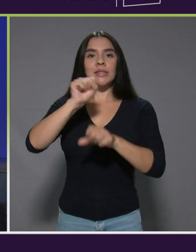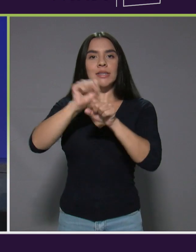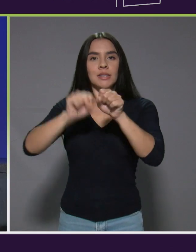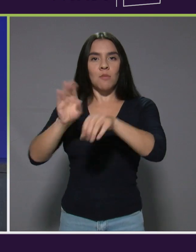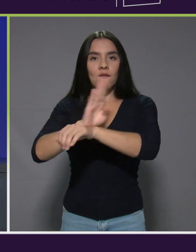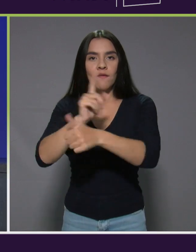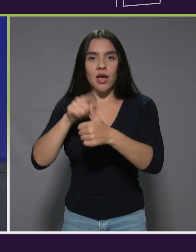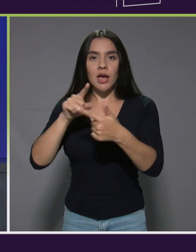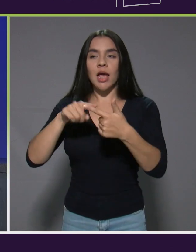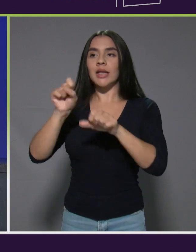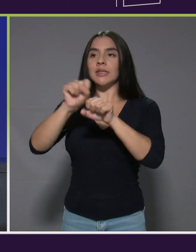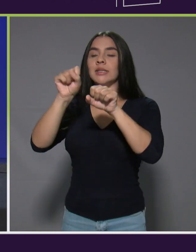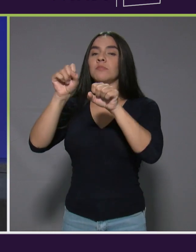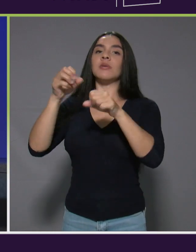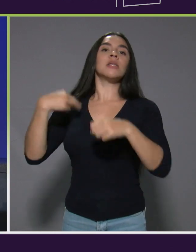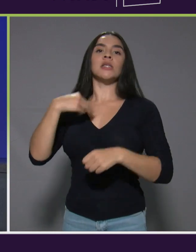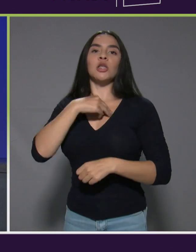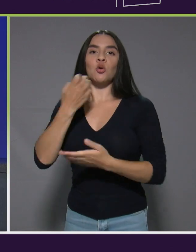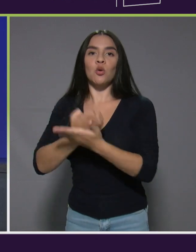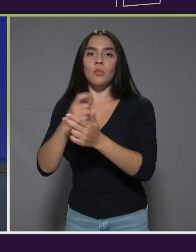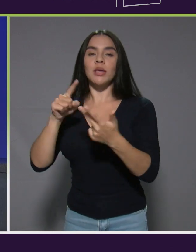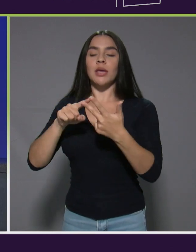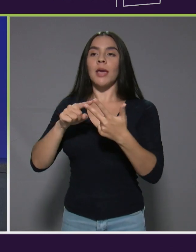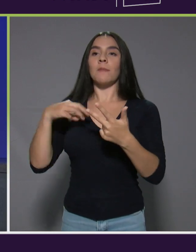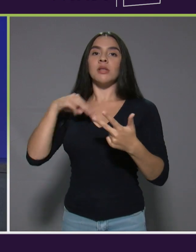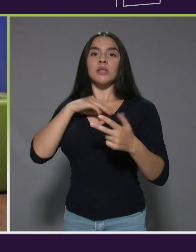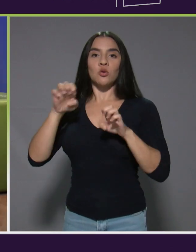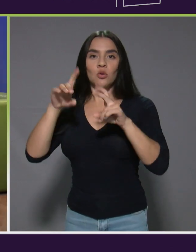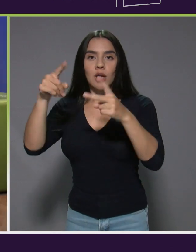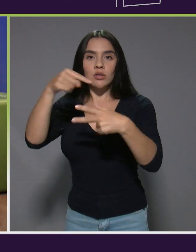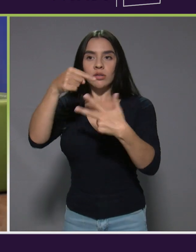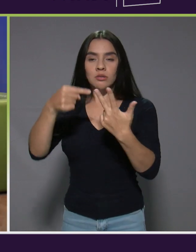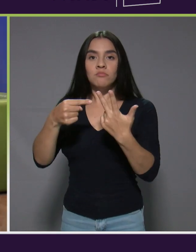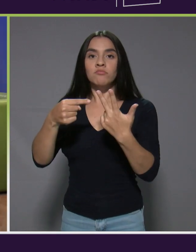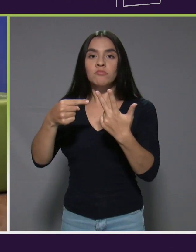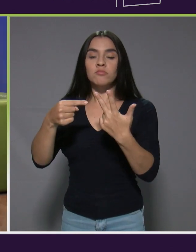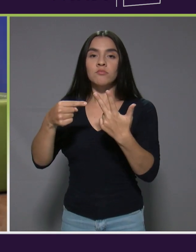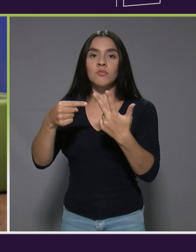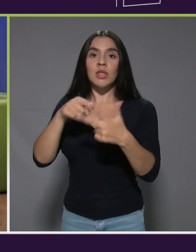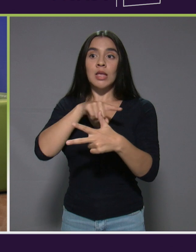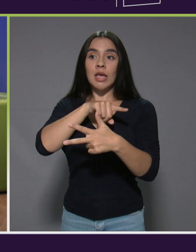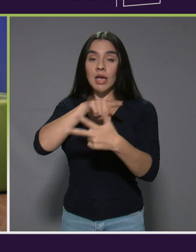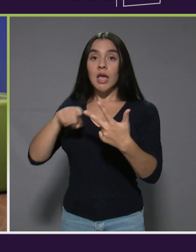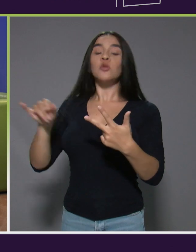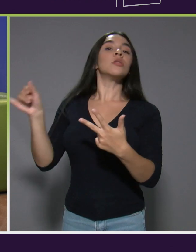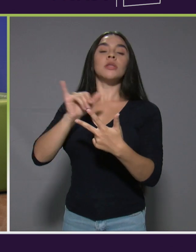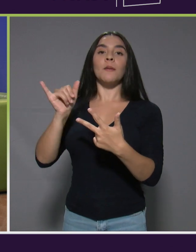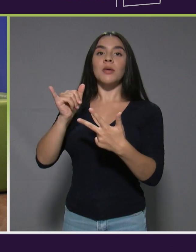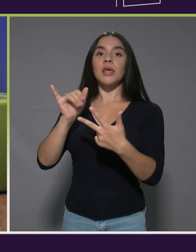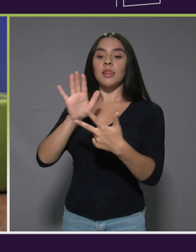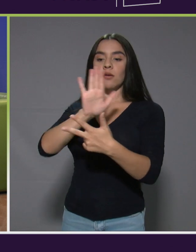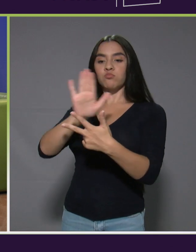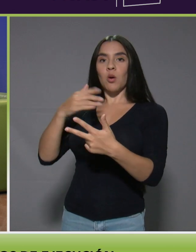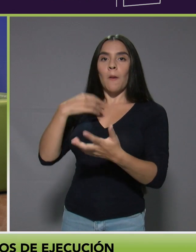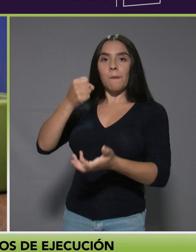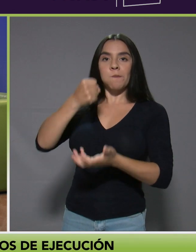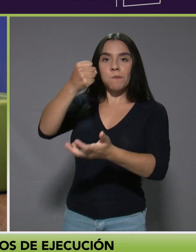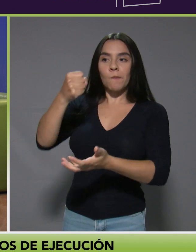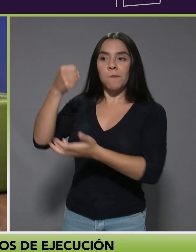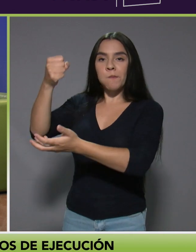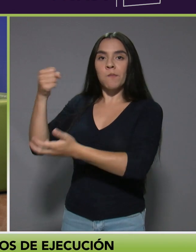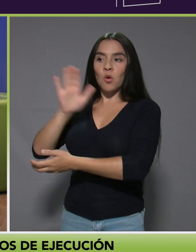el Ministerio de Economía, el Ministerio de Educación, es decir, ellos, que también tienen sus presupuestos y sus